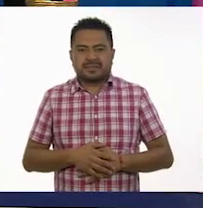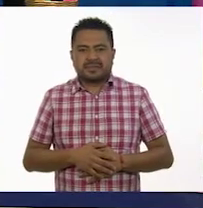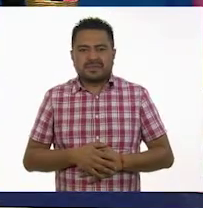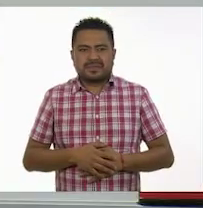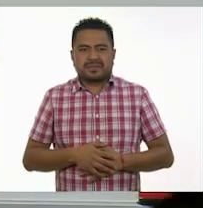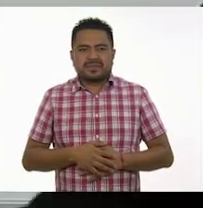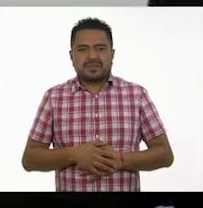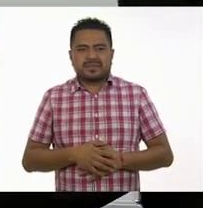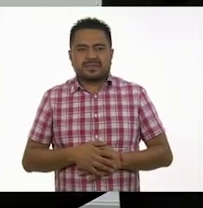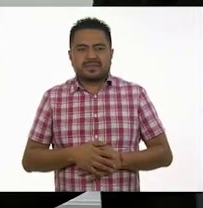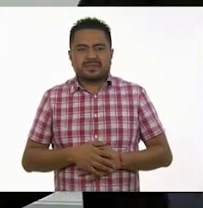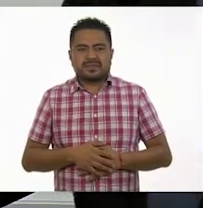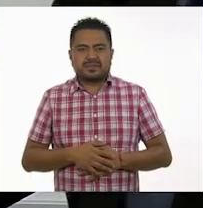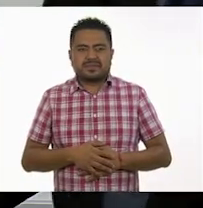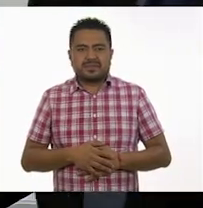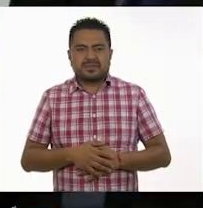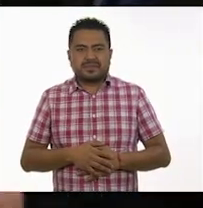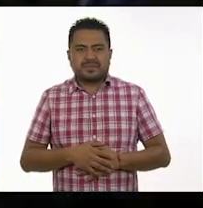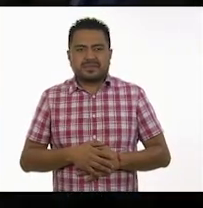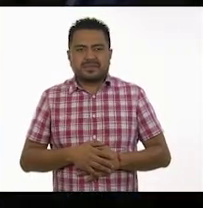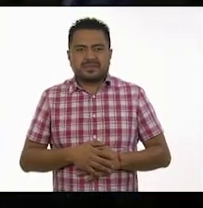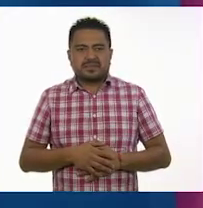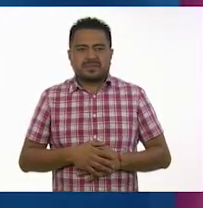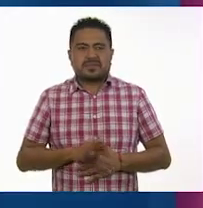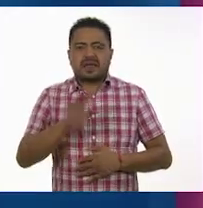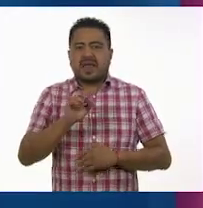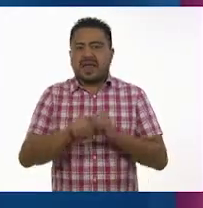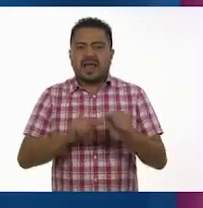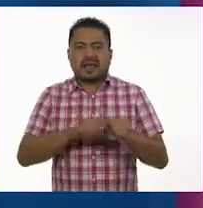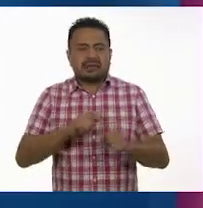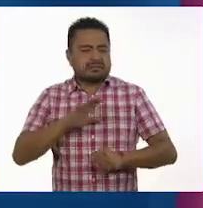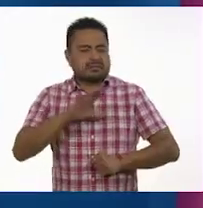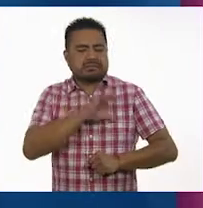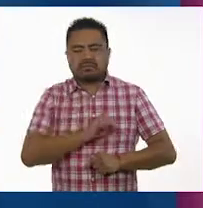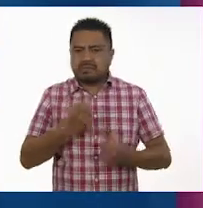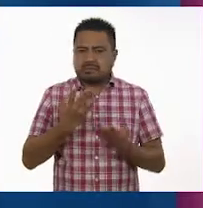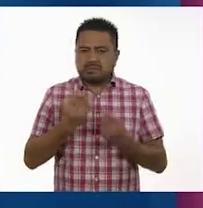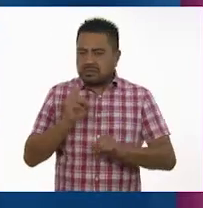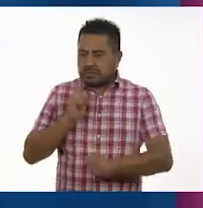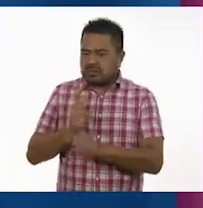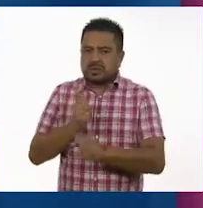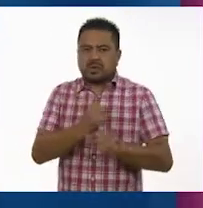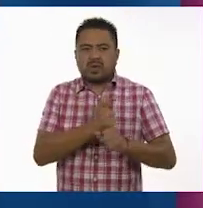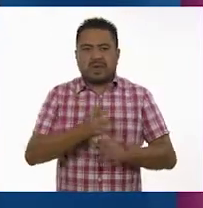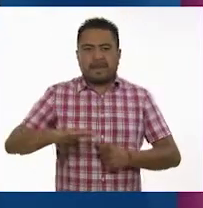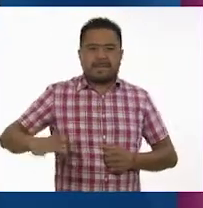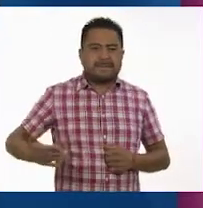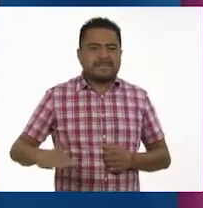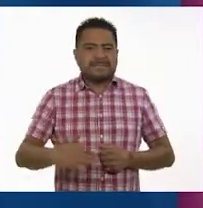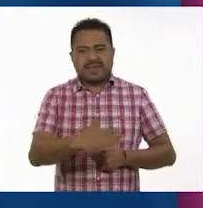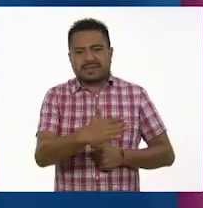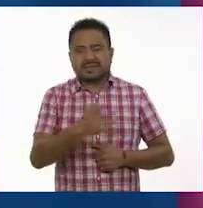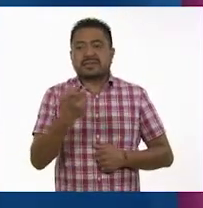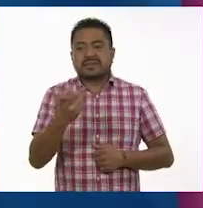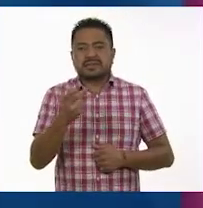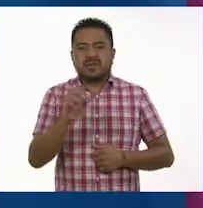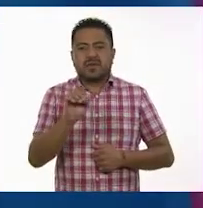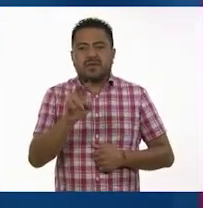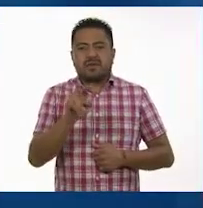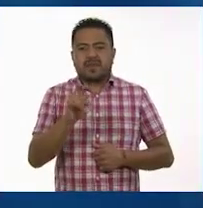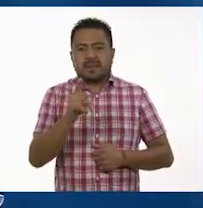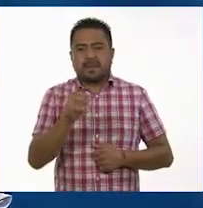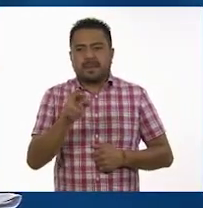Los leones. Un animal que me encanta ver mucho, que son los peces. Son